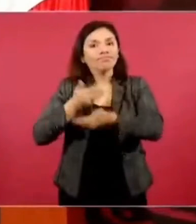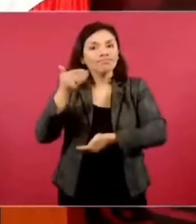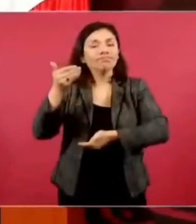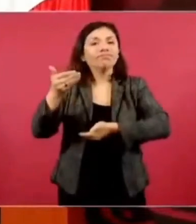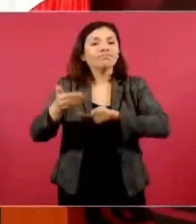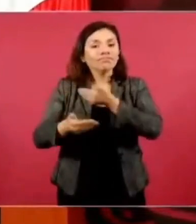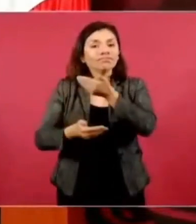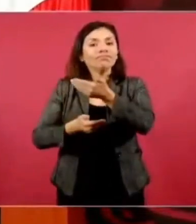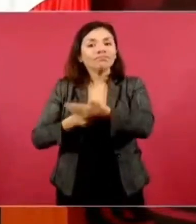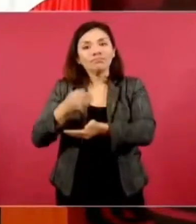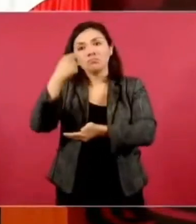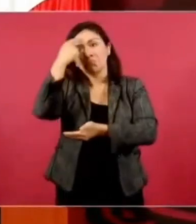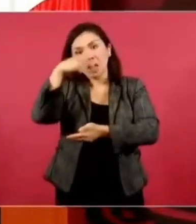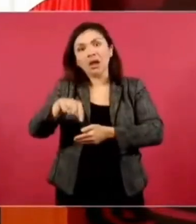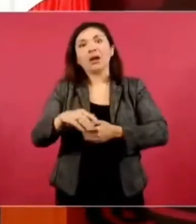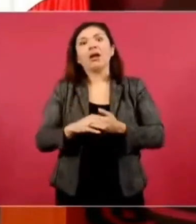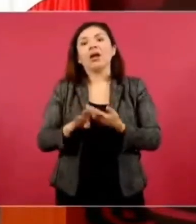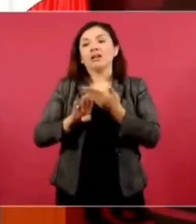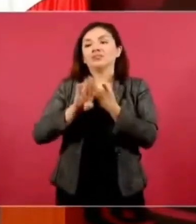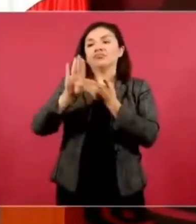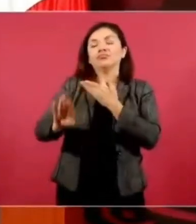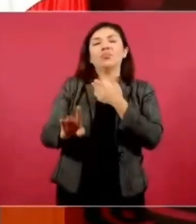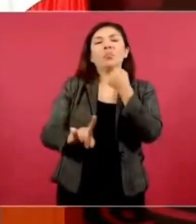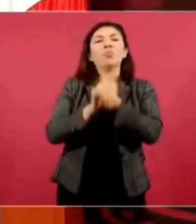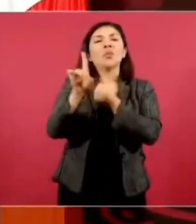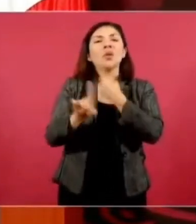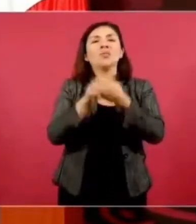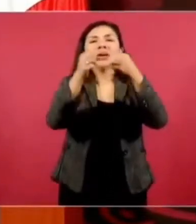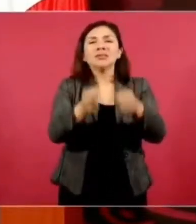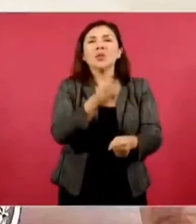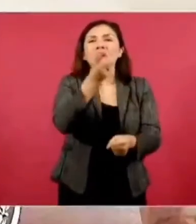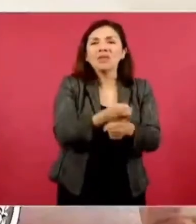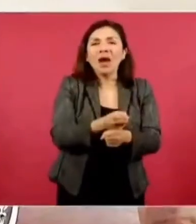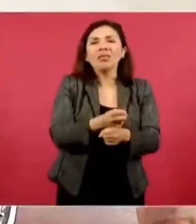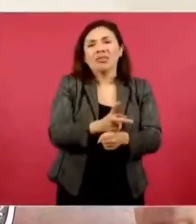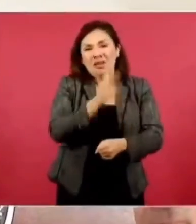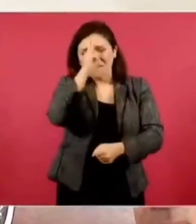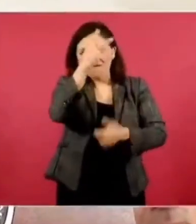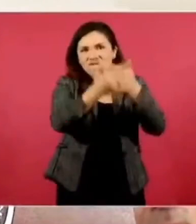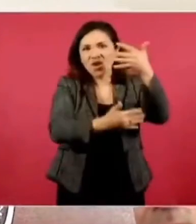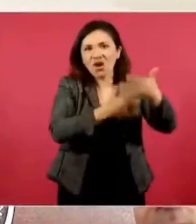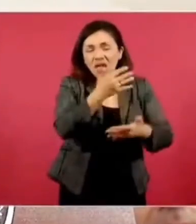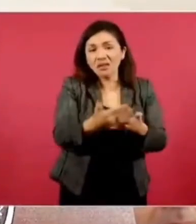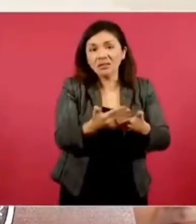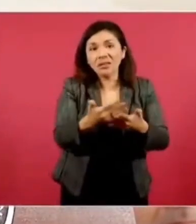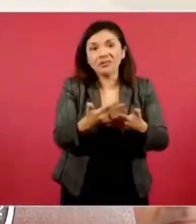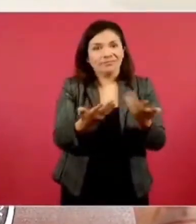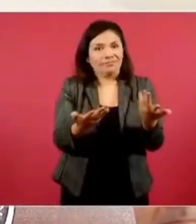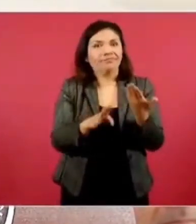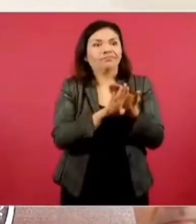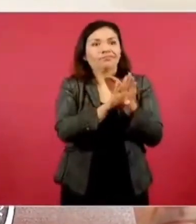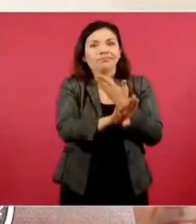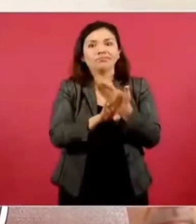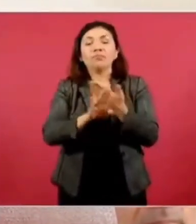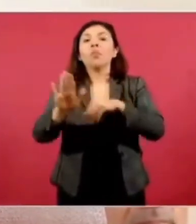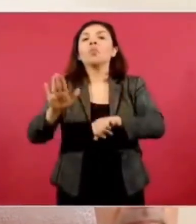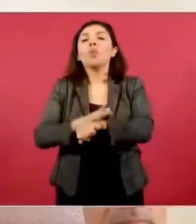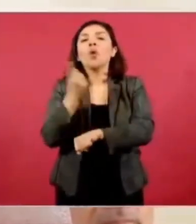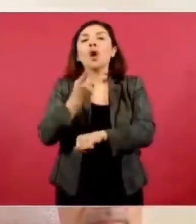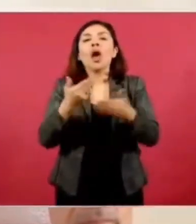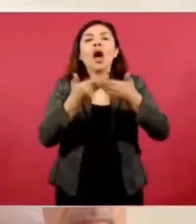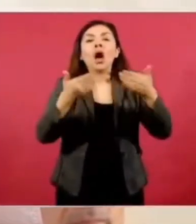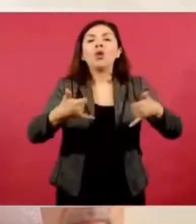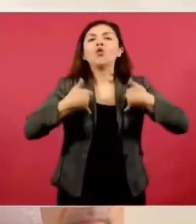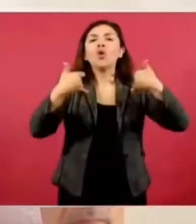en enfrentar el problema de la inseguridad y de la violencia, porque los jóvenes tienen